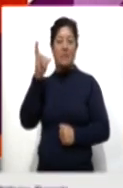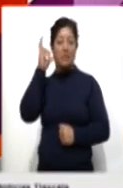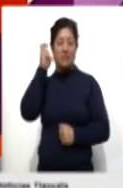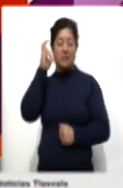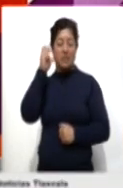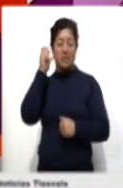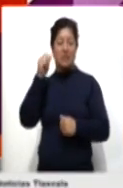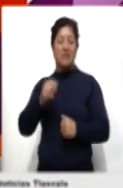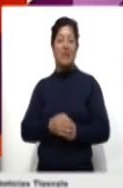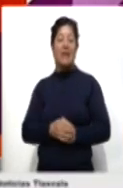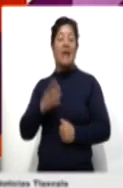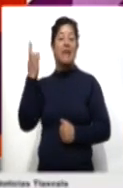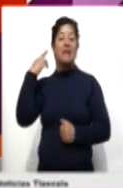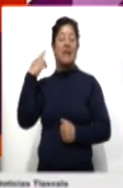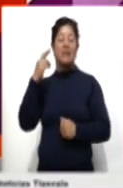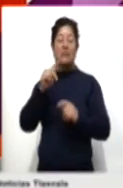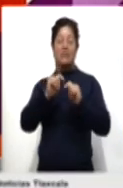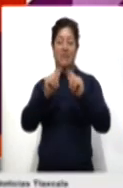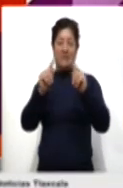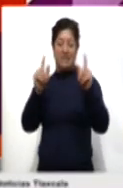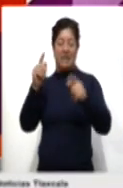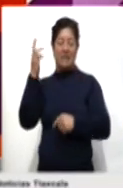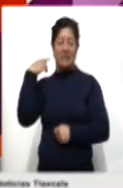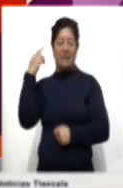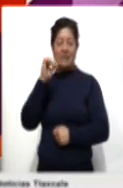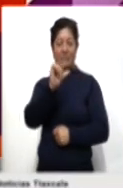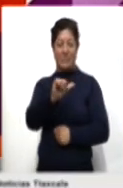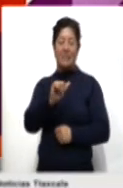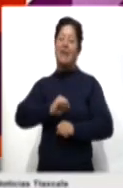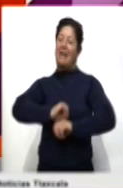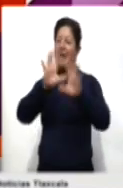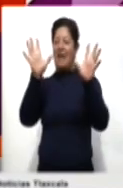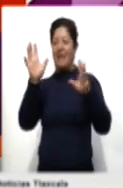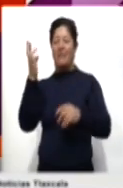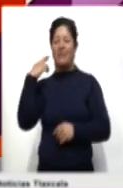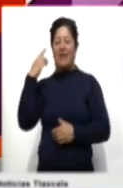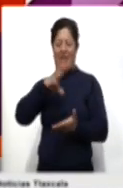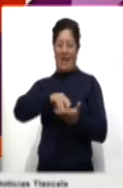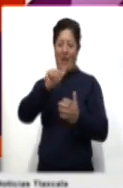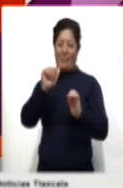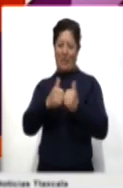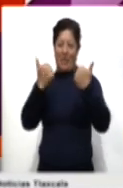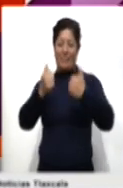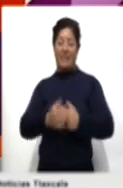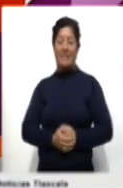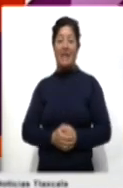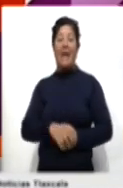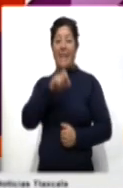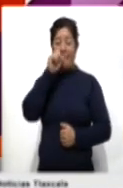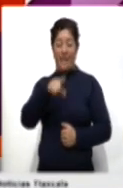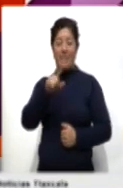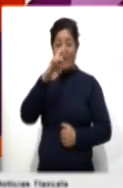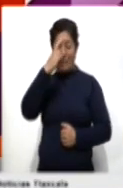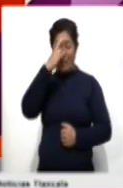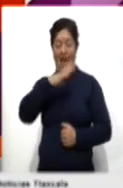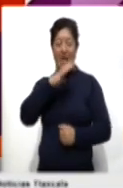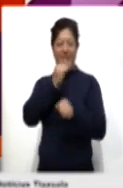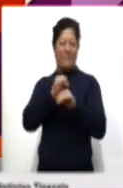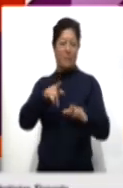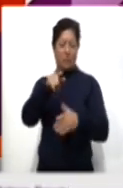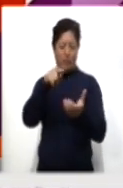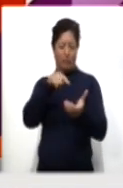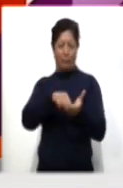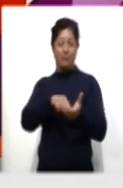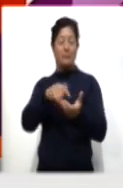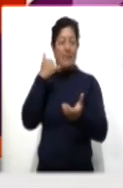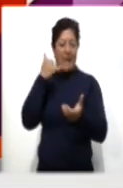través de nuestras frecuencias de radio, radio altiplano, radio Tlaxcala, por supuesto, la señal de radio Calpulalpan. Y también le recuerdo que la información la tiene